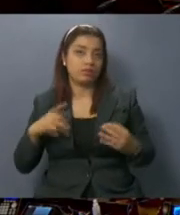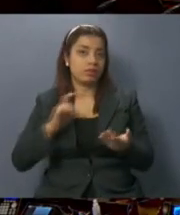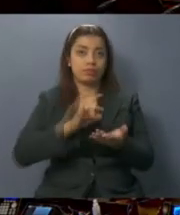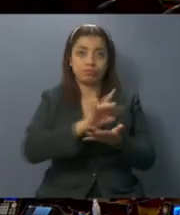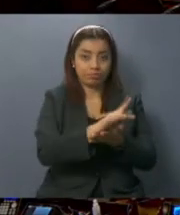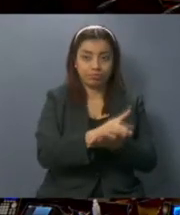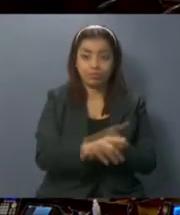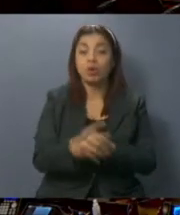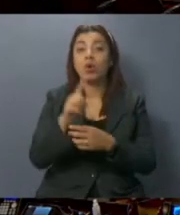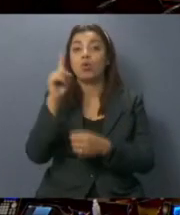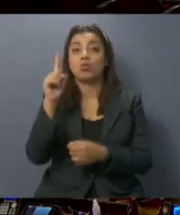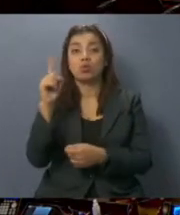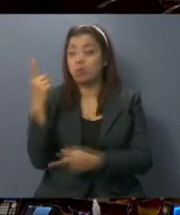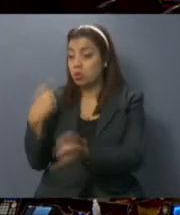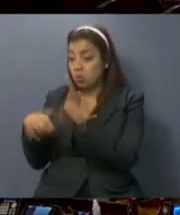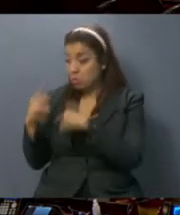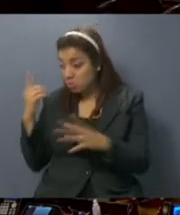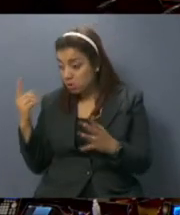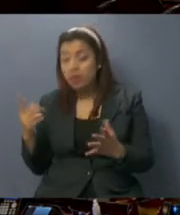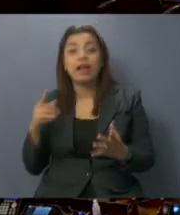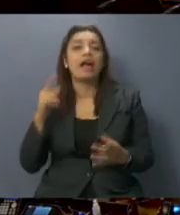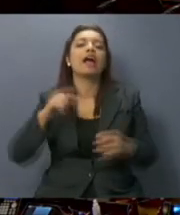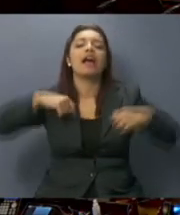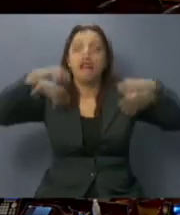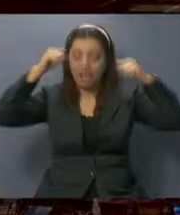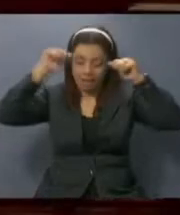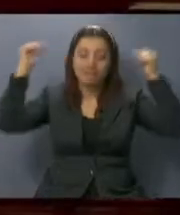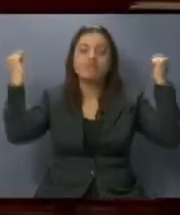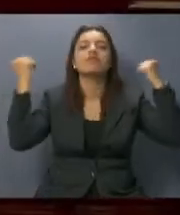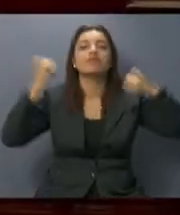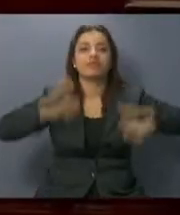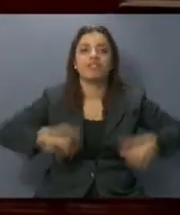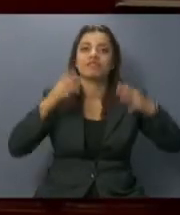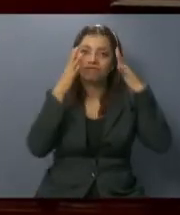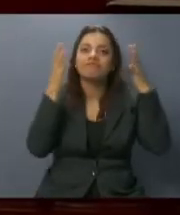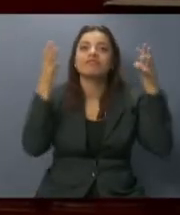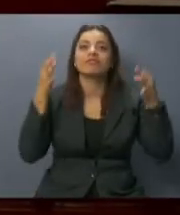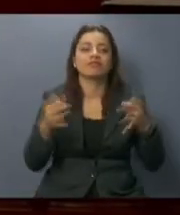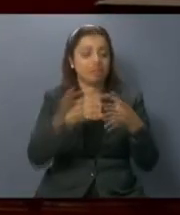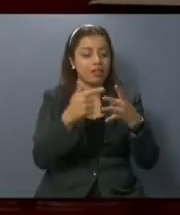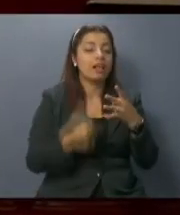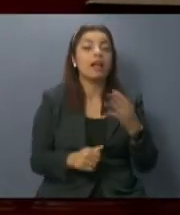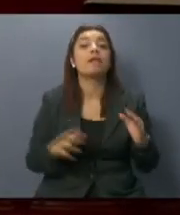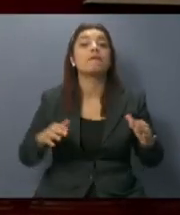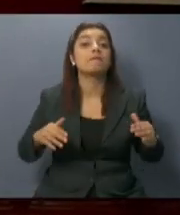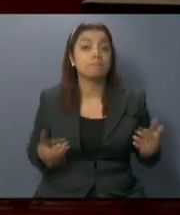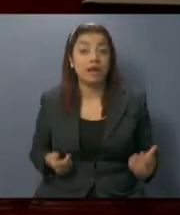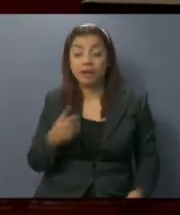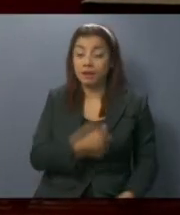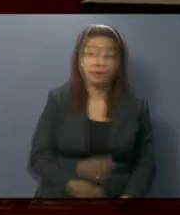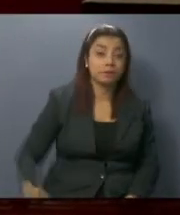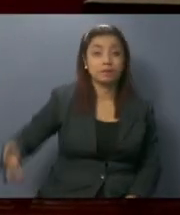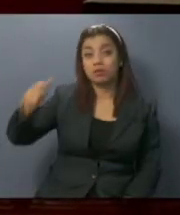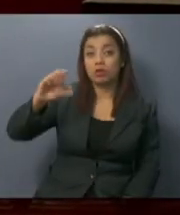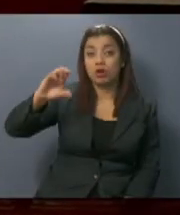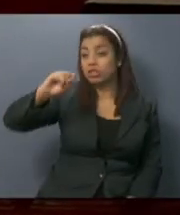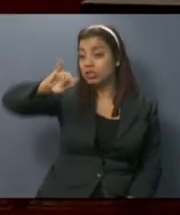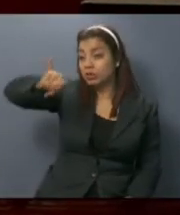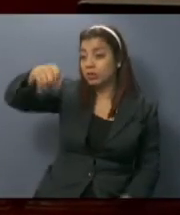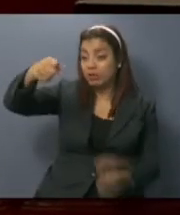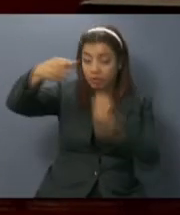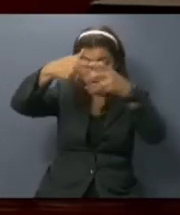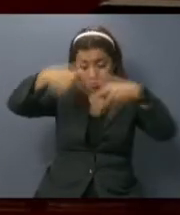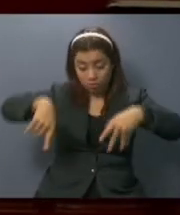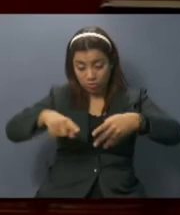Queda aprobado el decreto que destituye a los magistrados, propietarios. José